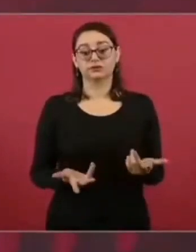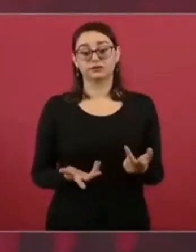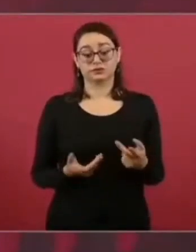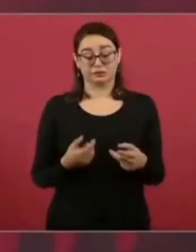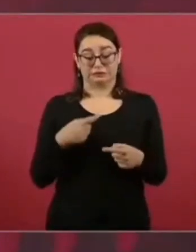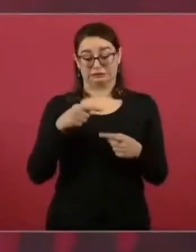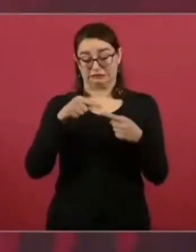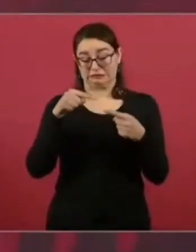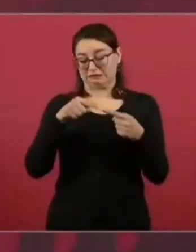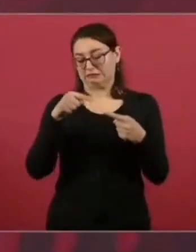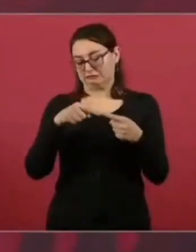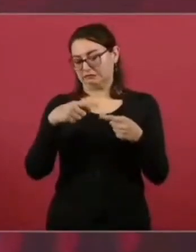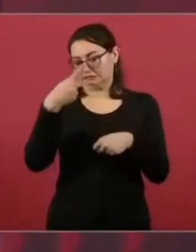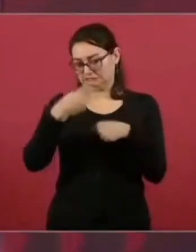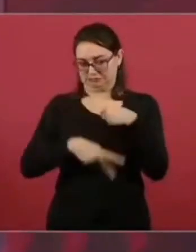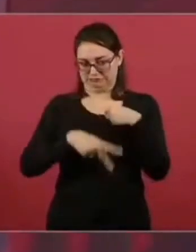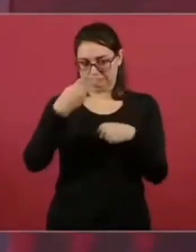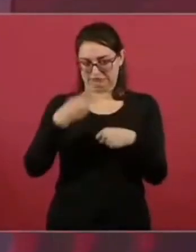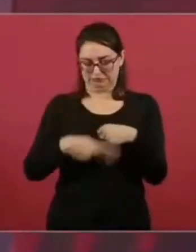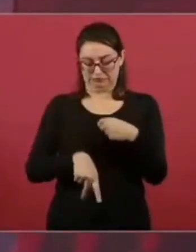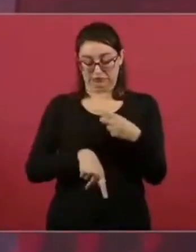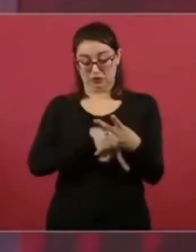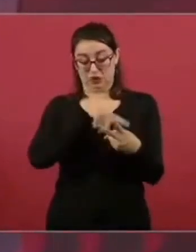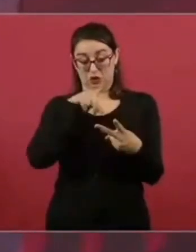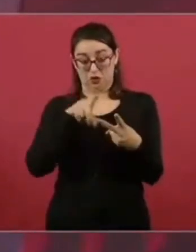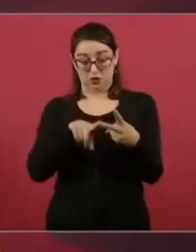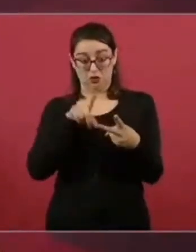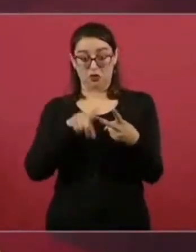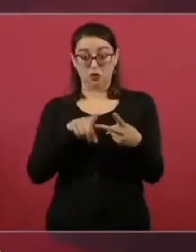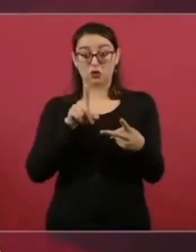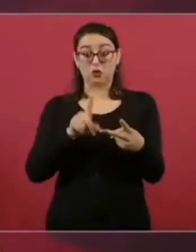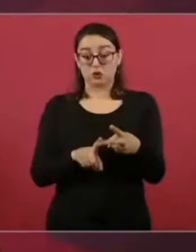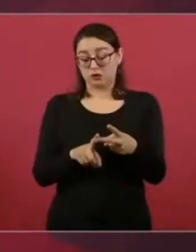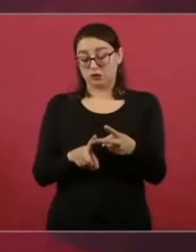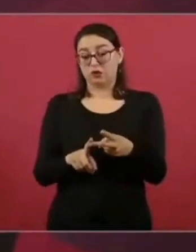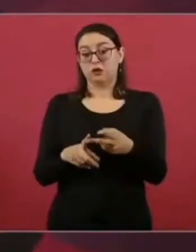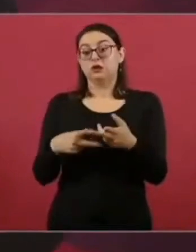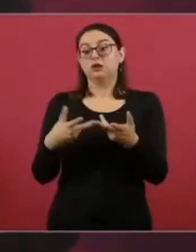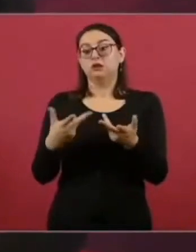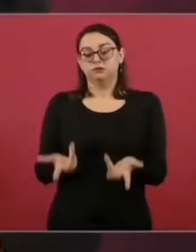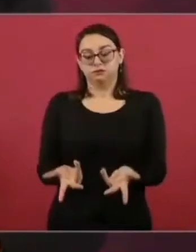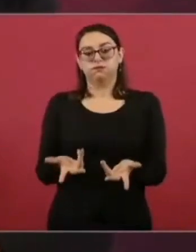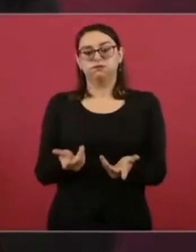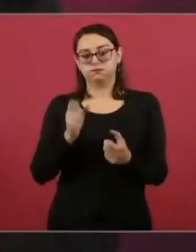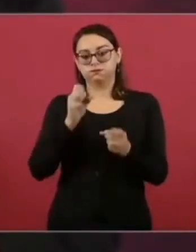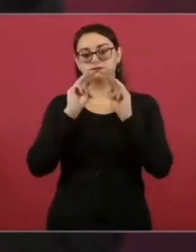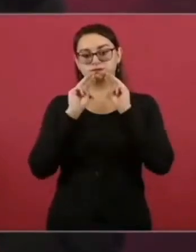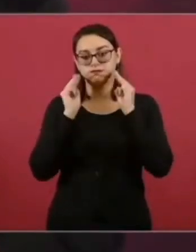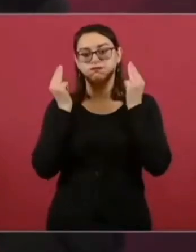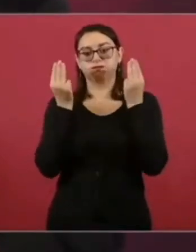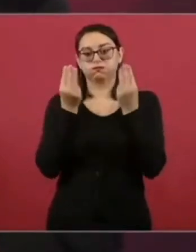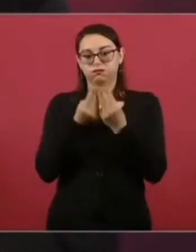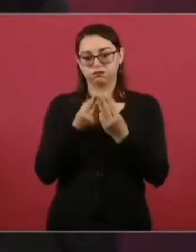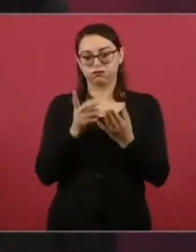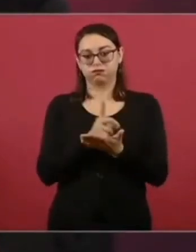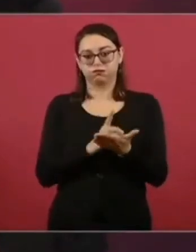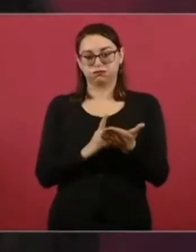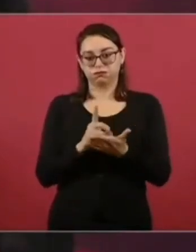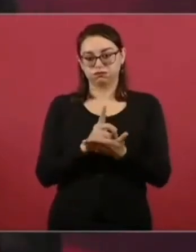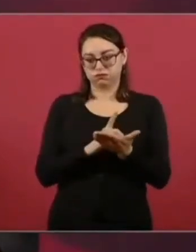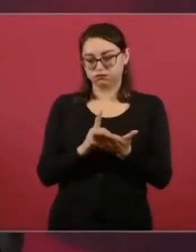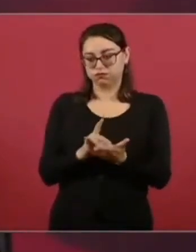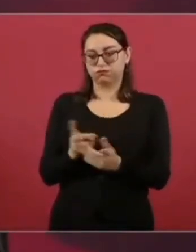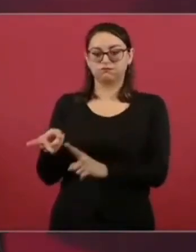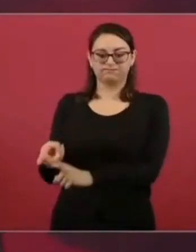corran riesgo los migrantes de ser secuestrados por